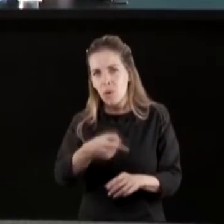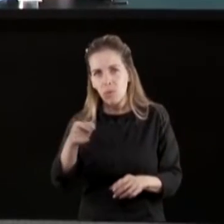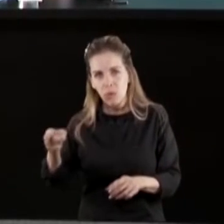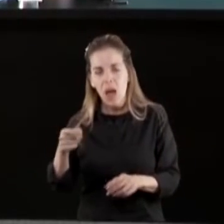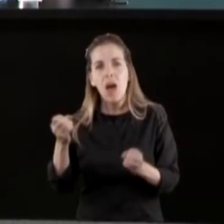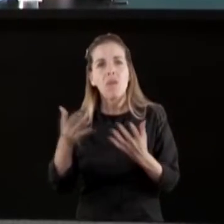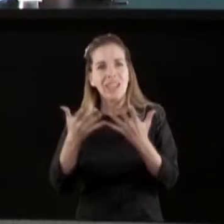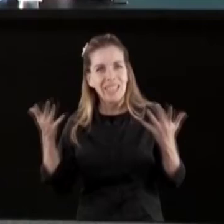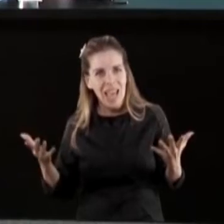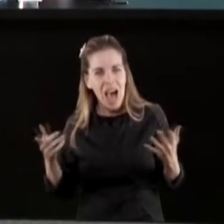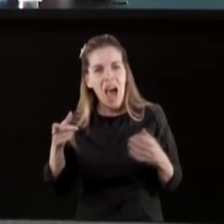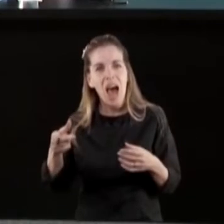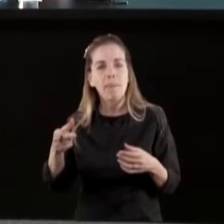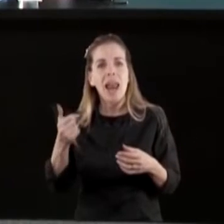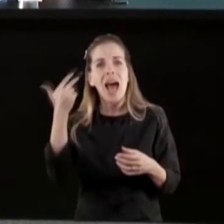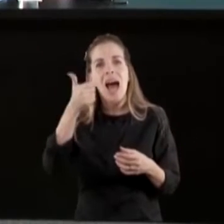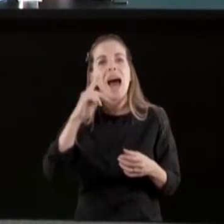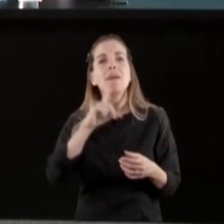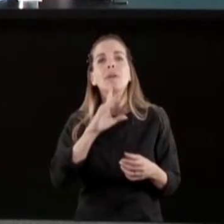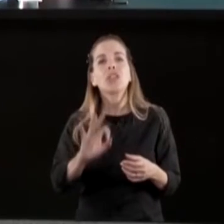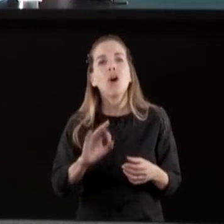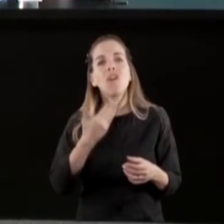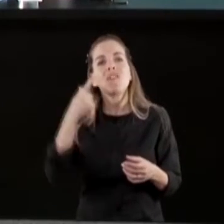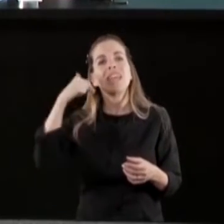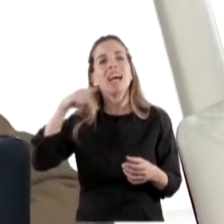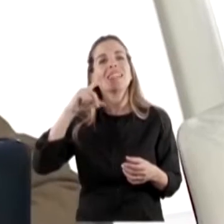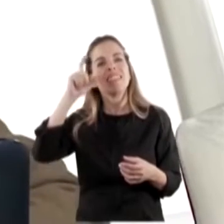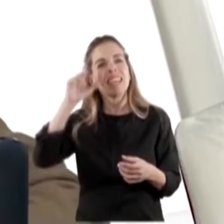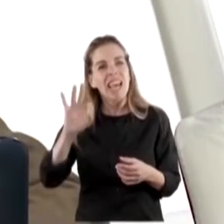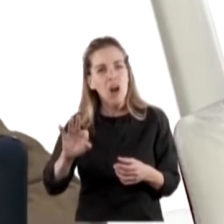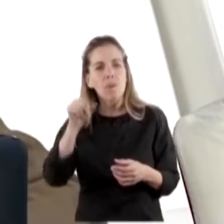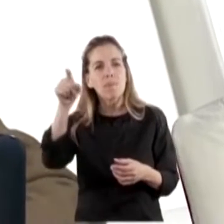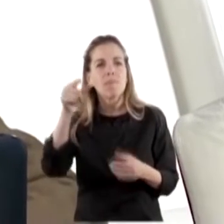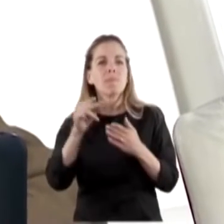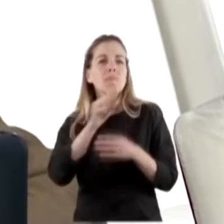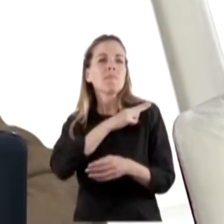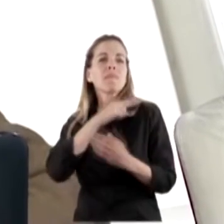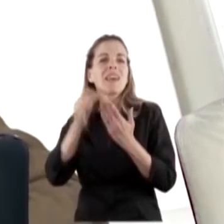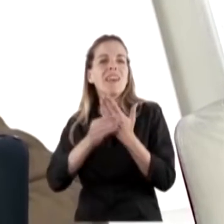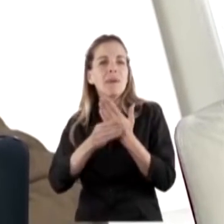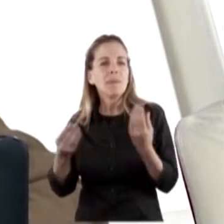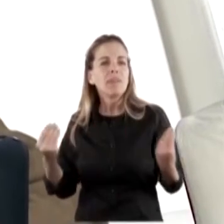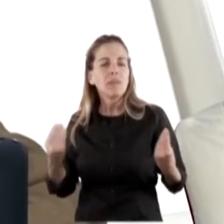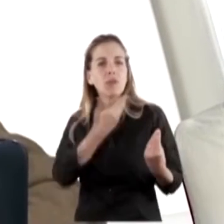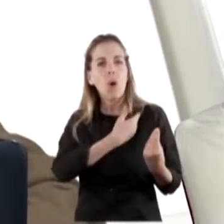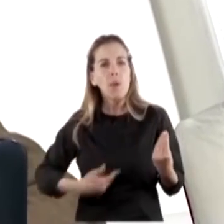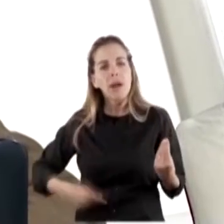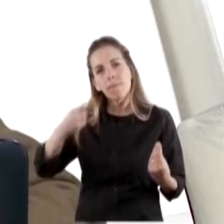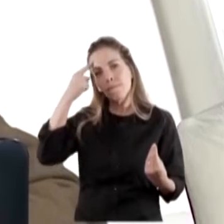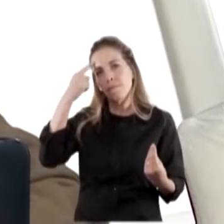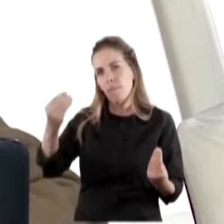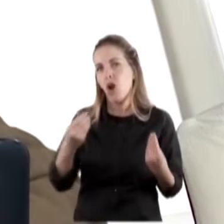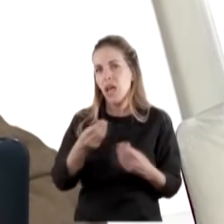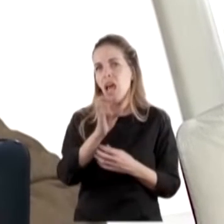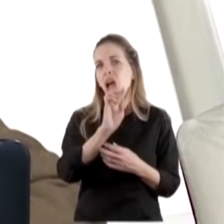Buen día, Cecilia Camarano para Ámbito Financiero. Al jefe de gabinete, preguntarle a qué atribuye el gobierno la escalada en el